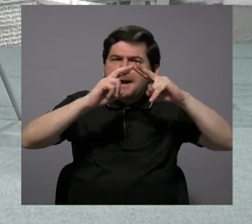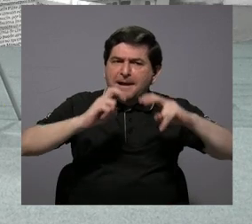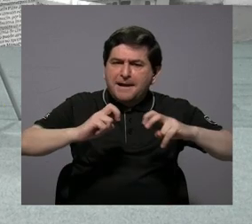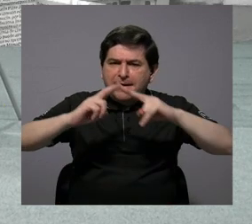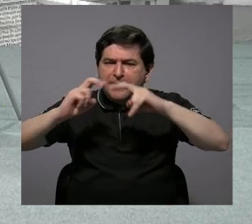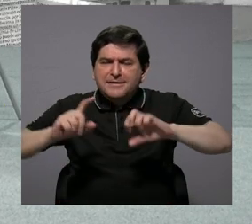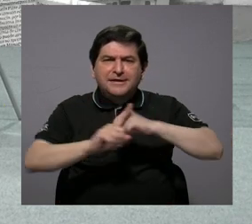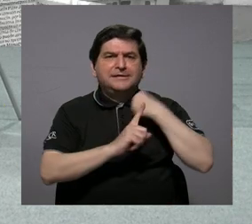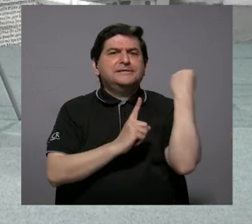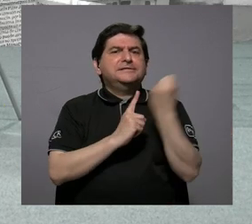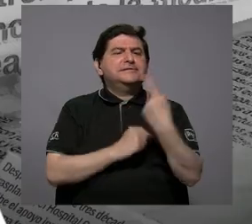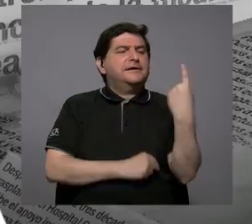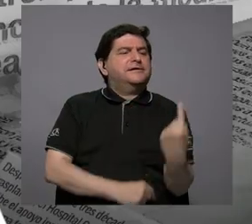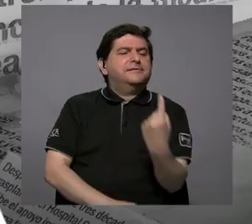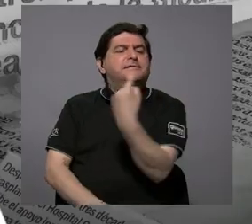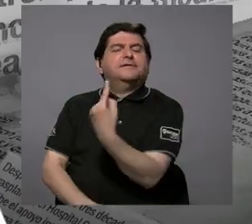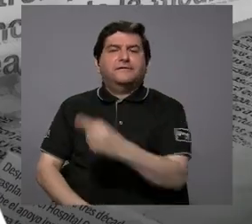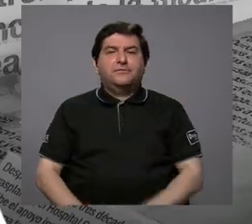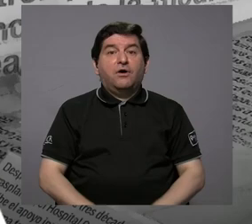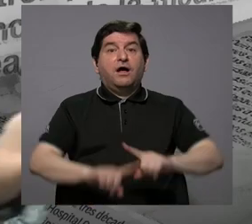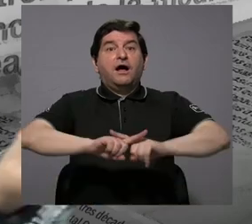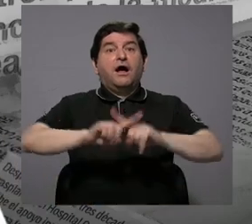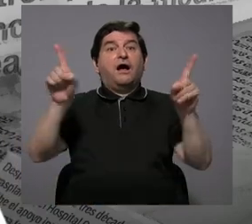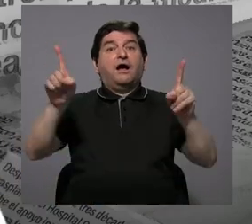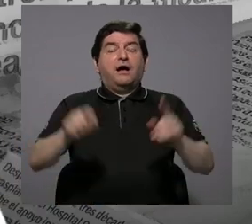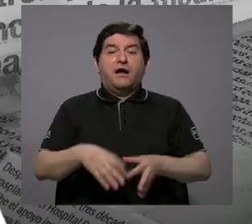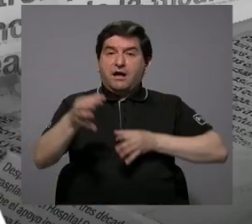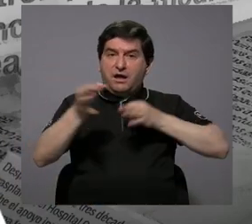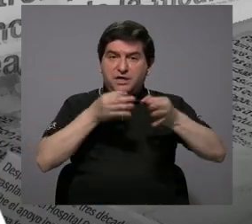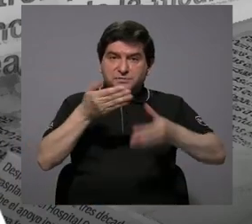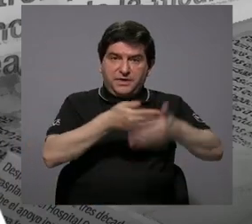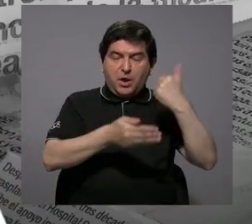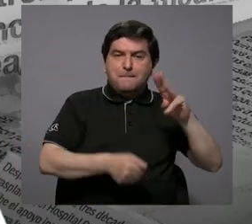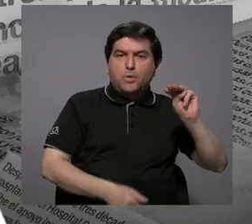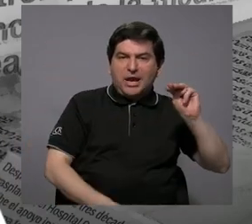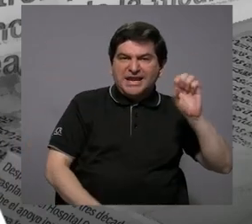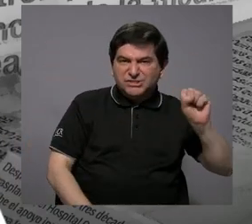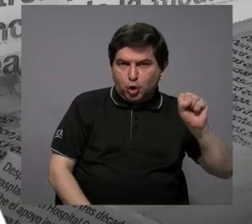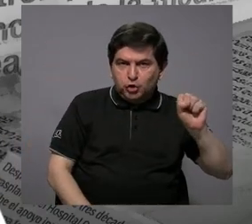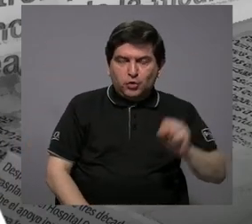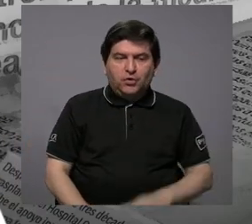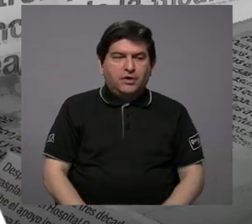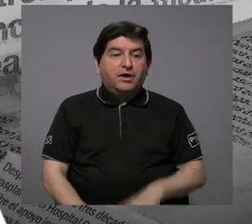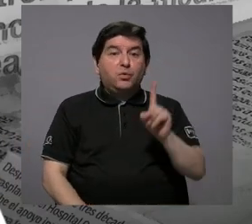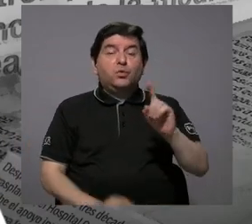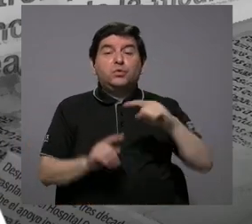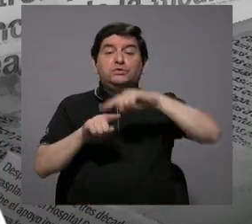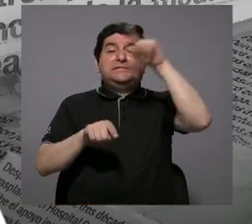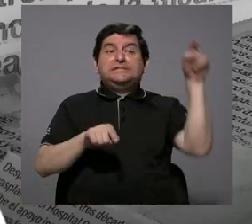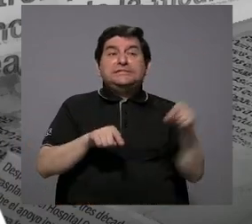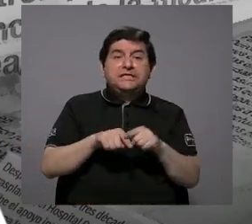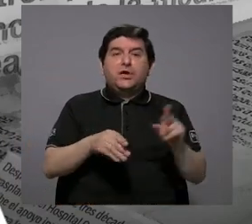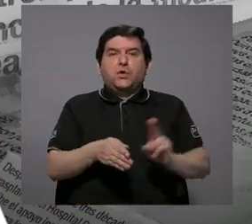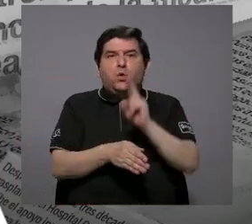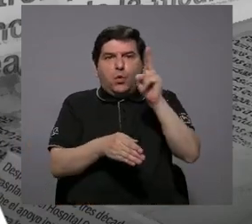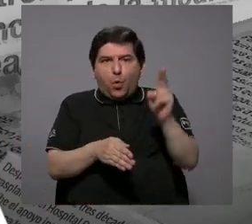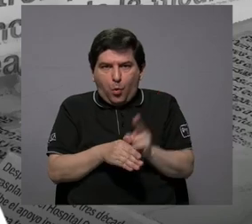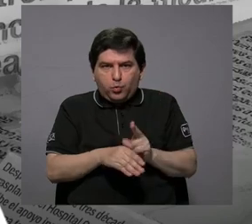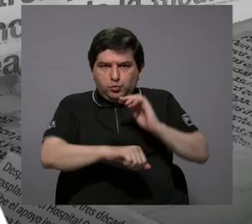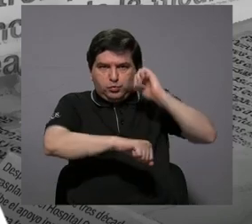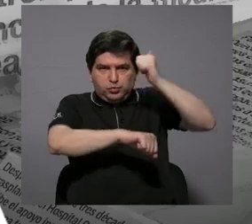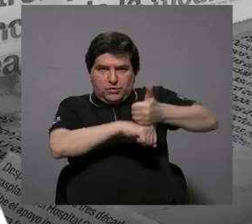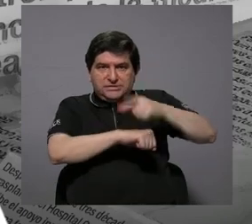son esas condiciones. Y entonces, eso es diferente, como explicaba Morelia hace un ratito, a un ciclo o a un consumo que se